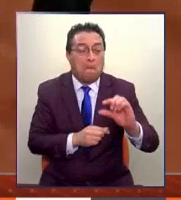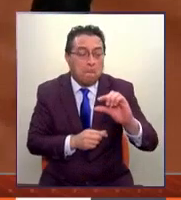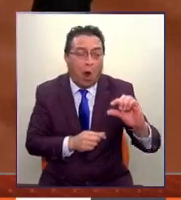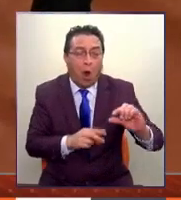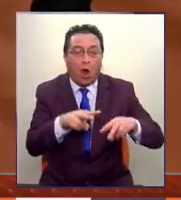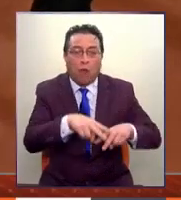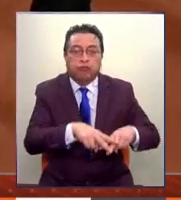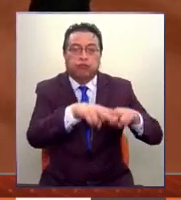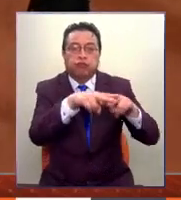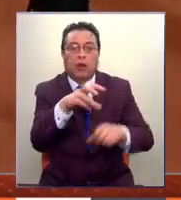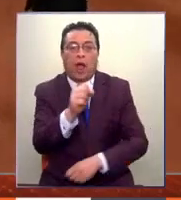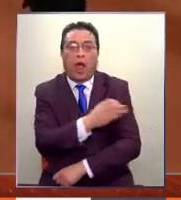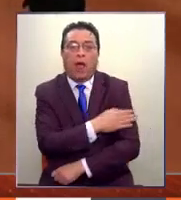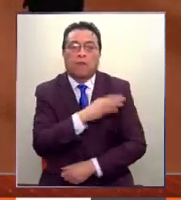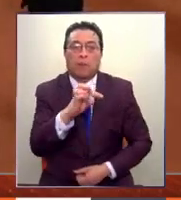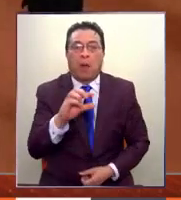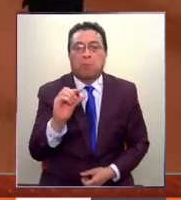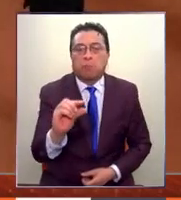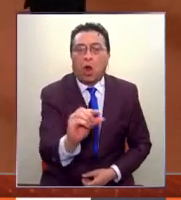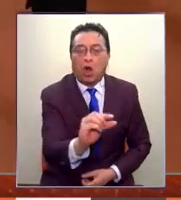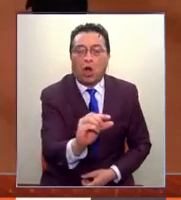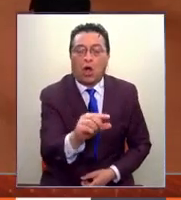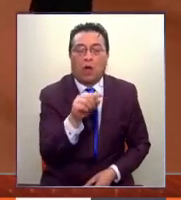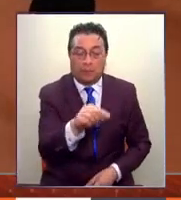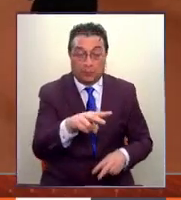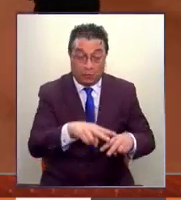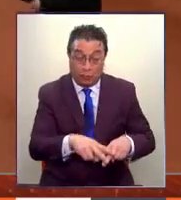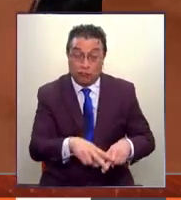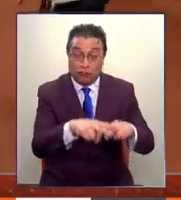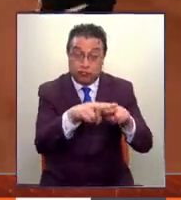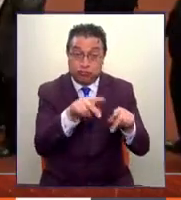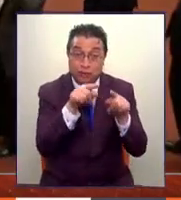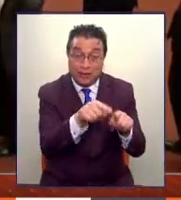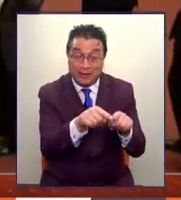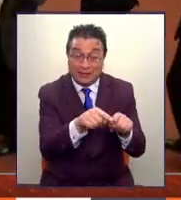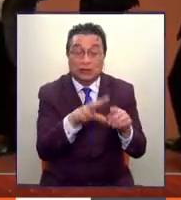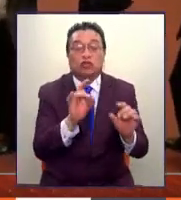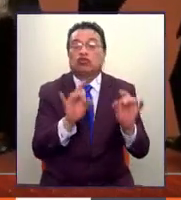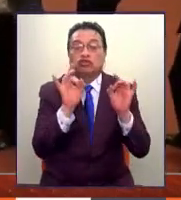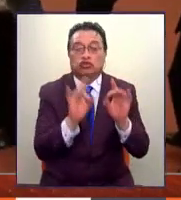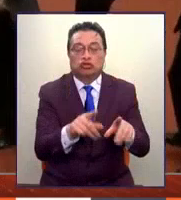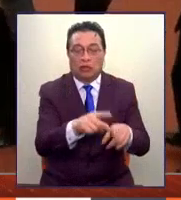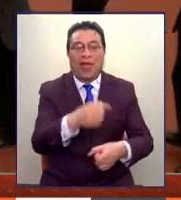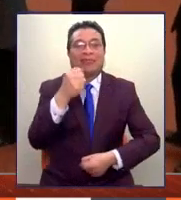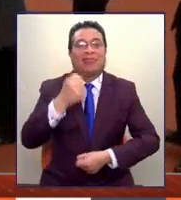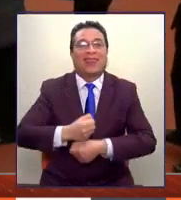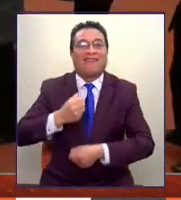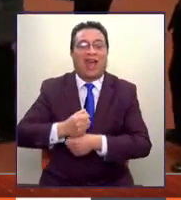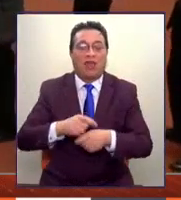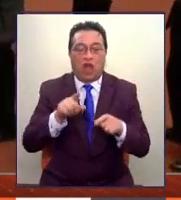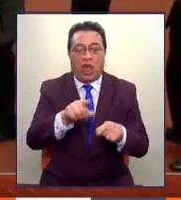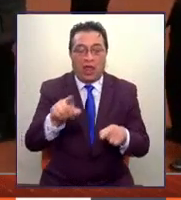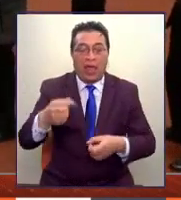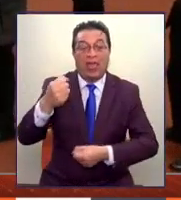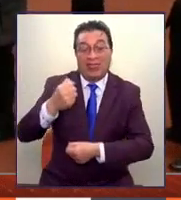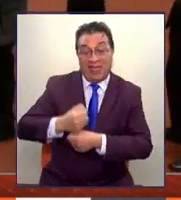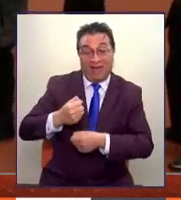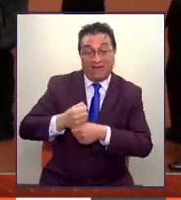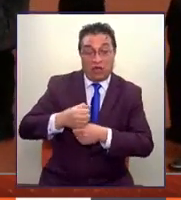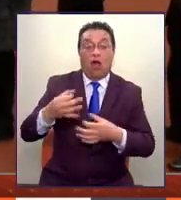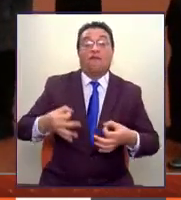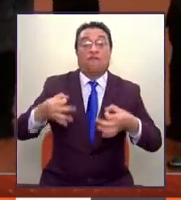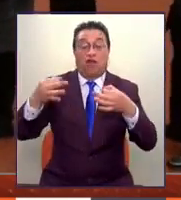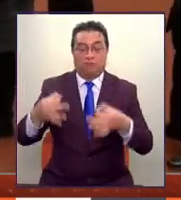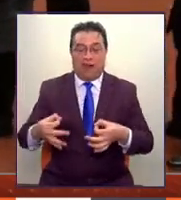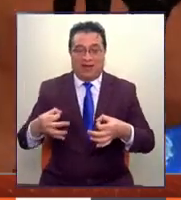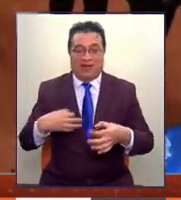por la sencilla razón de que los saldos acumulados típicamente son de aquellos trabajadores o trabajadoras que tienen un empleo formal, que